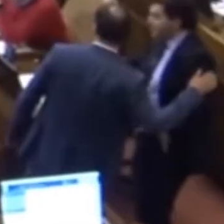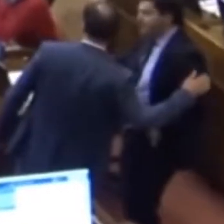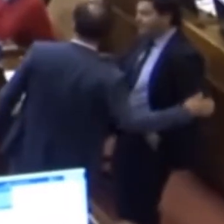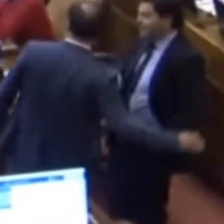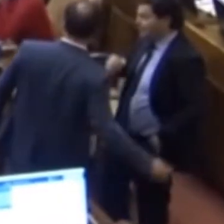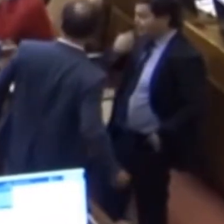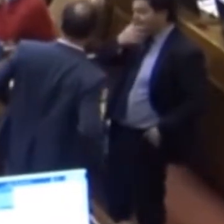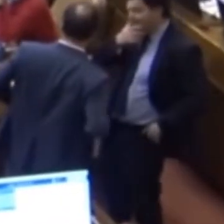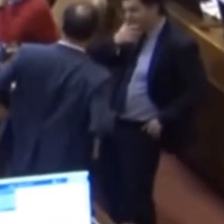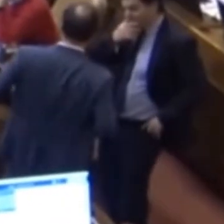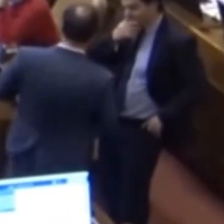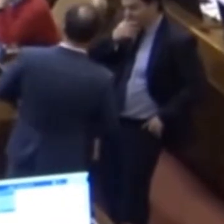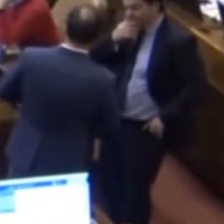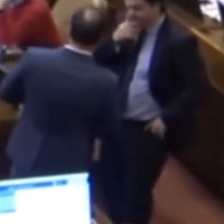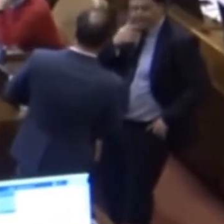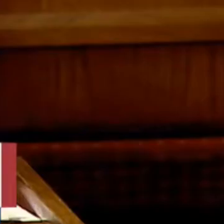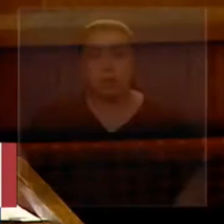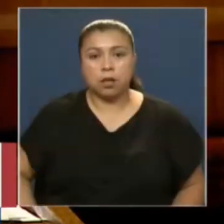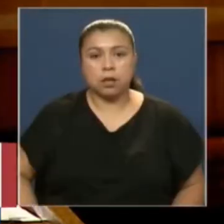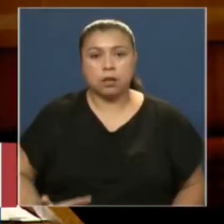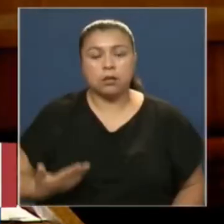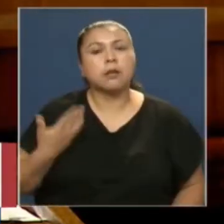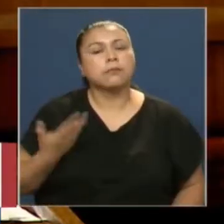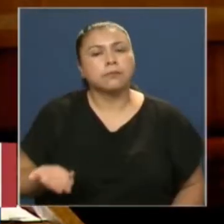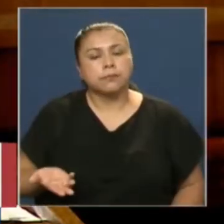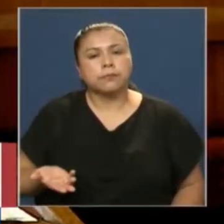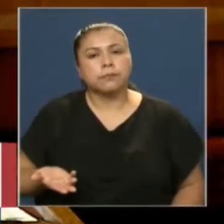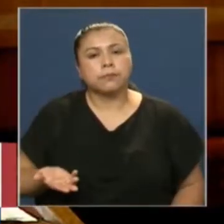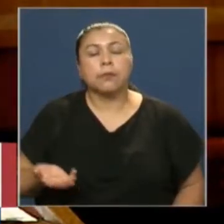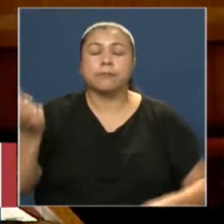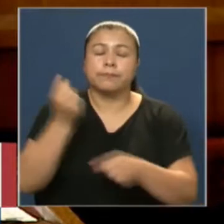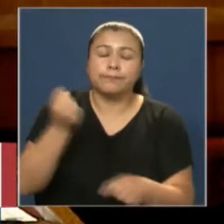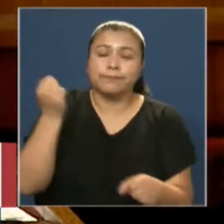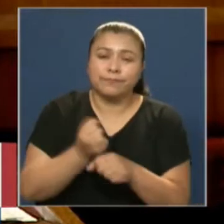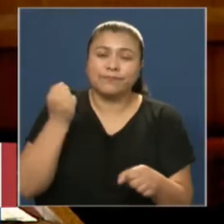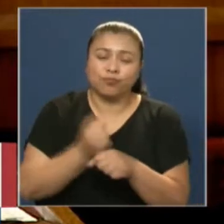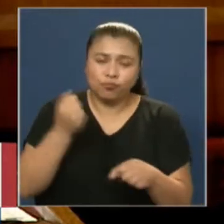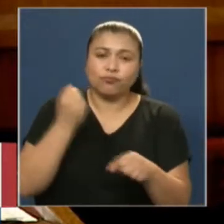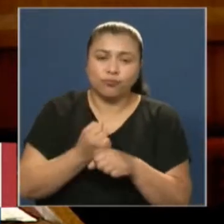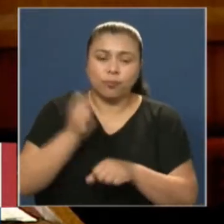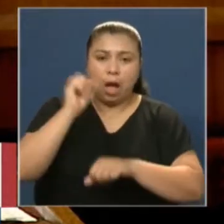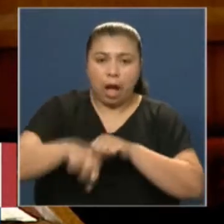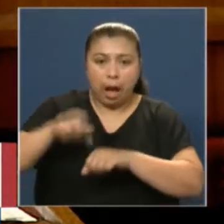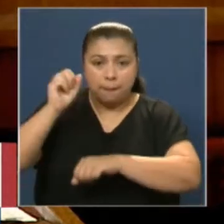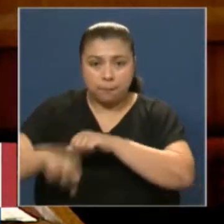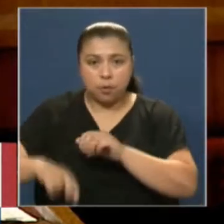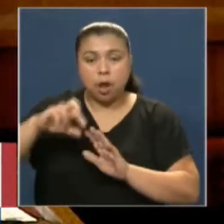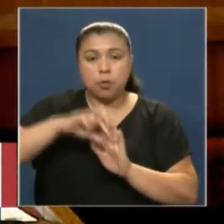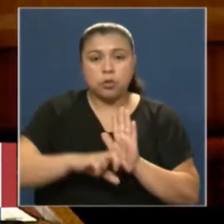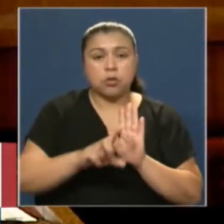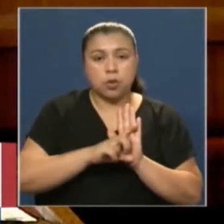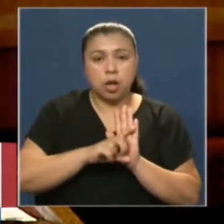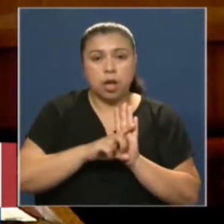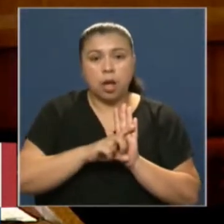Señor Presidente, claramente y a pesar de que hemos trabajado arduamente en aprobar proyectos de ley con miras